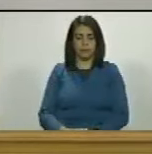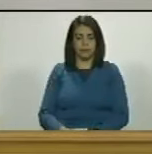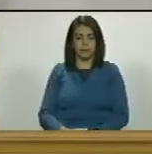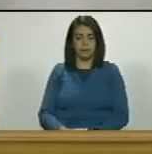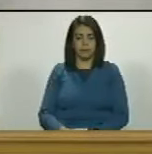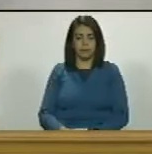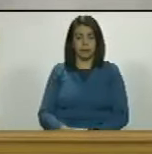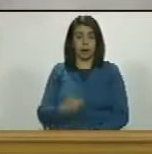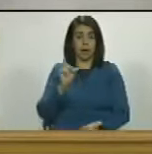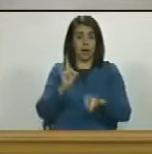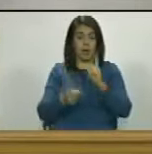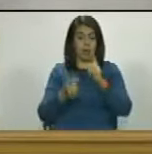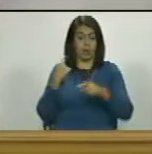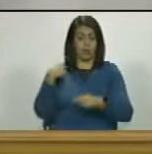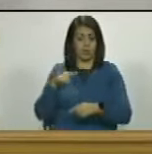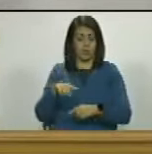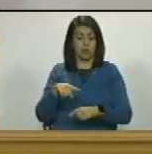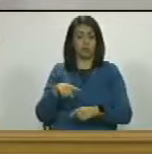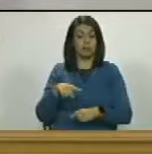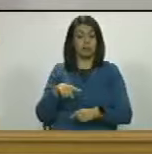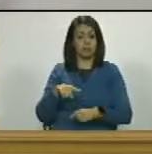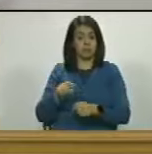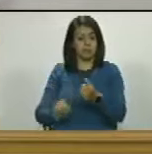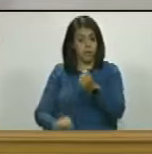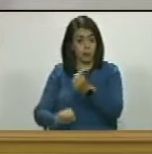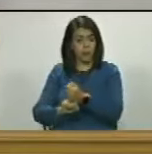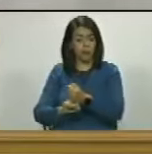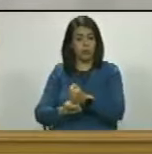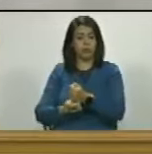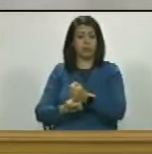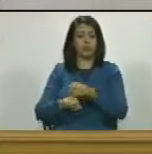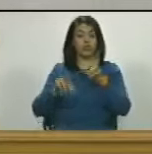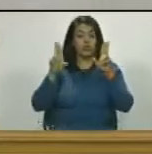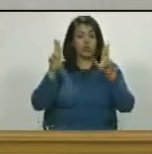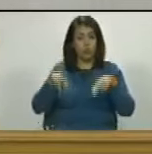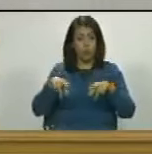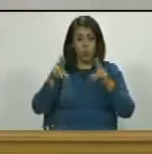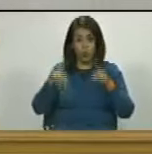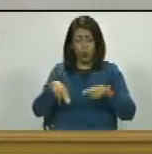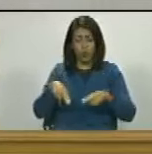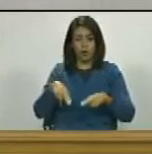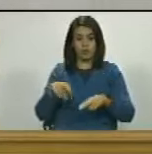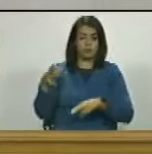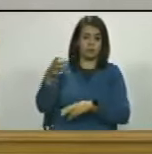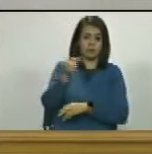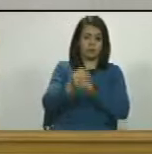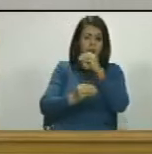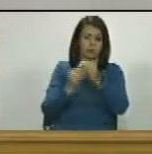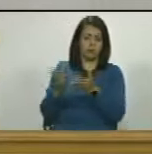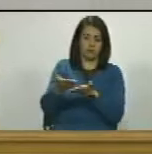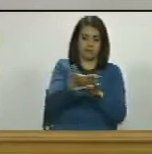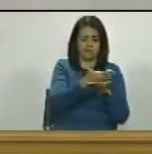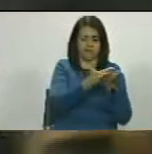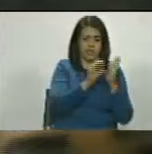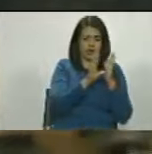algo tendrán y para algo servirá jamás por supuesto alcanzará lo que se robaron